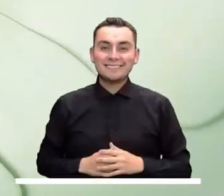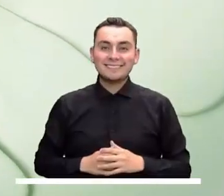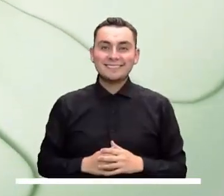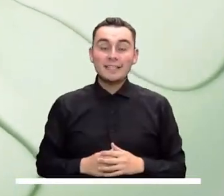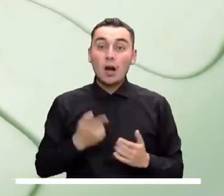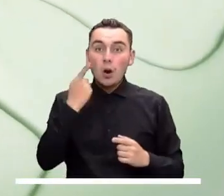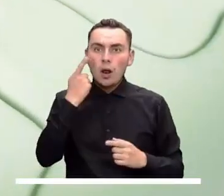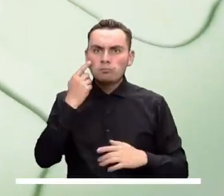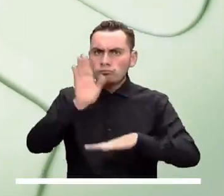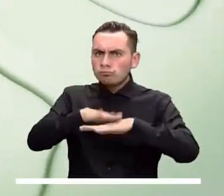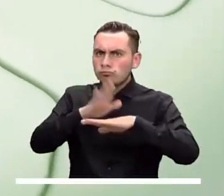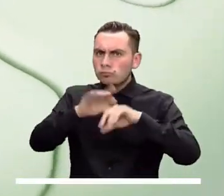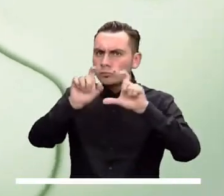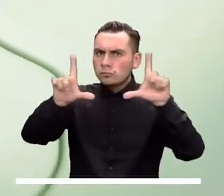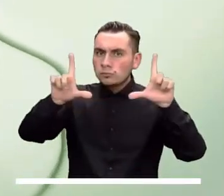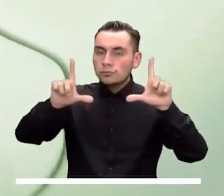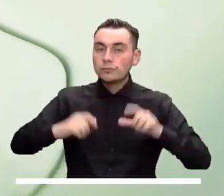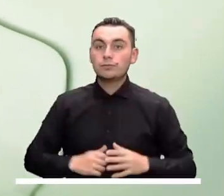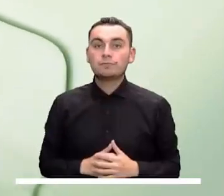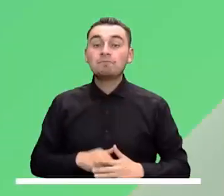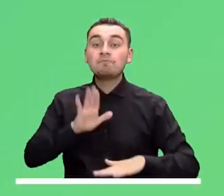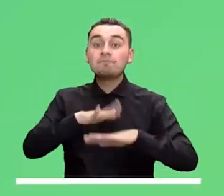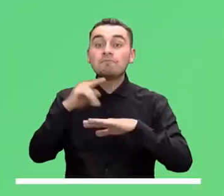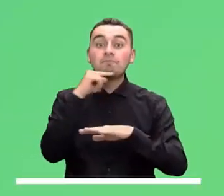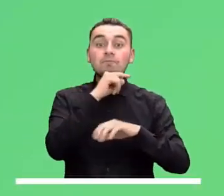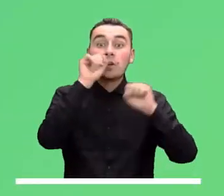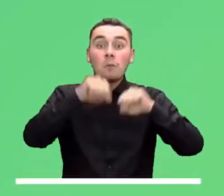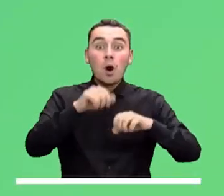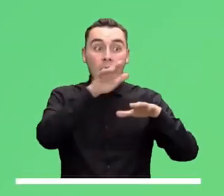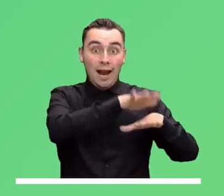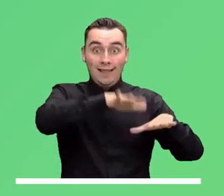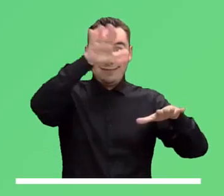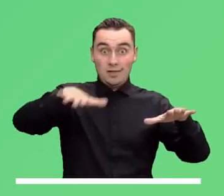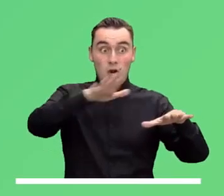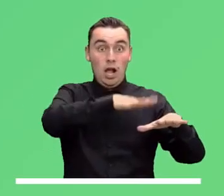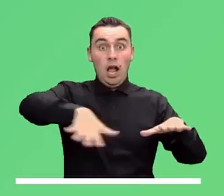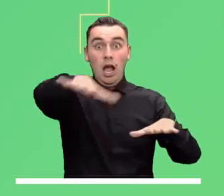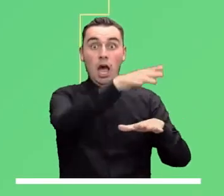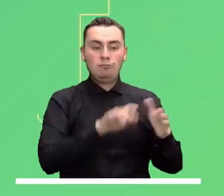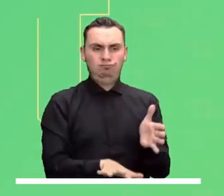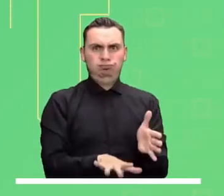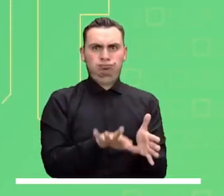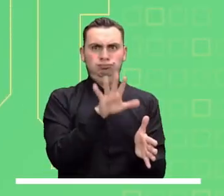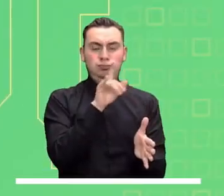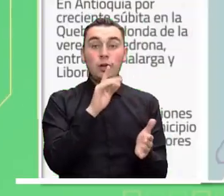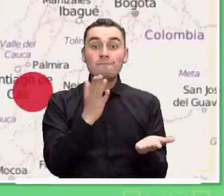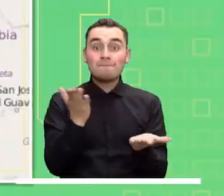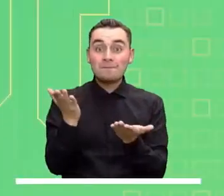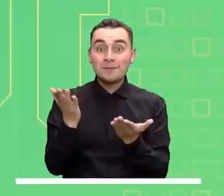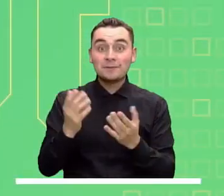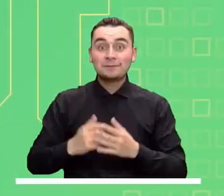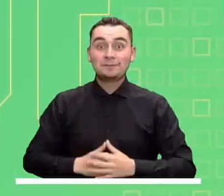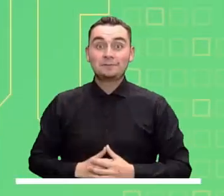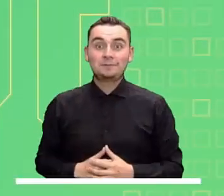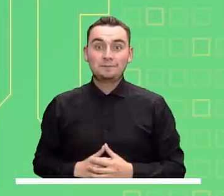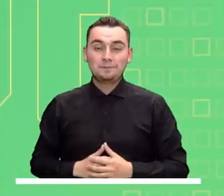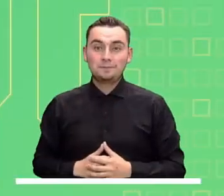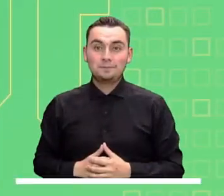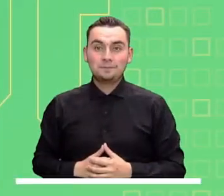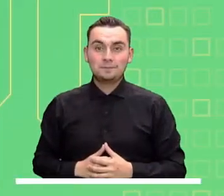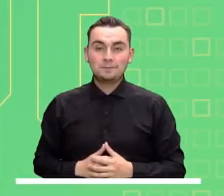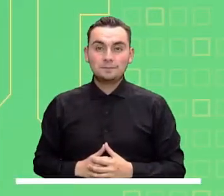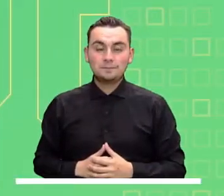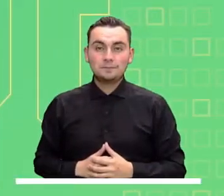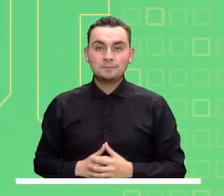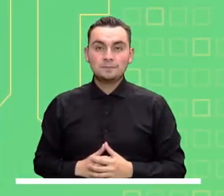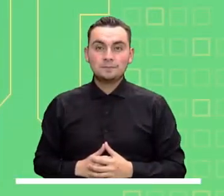presentarse algunas precipitaciones. Veamos ahora las alertas que se encuentran activas. Alerta roja en Antioquia, por creciente